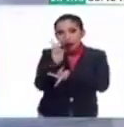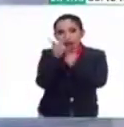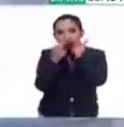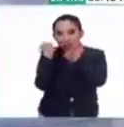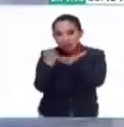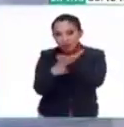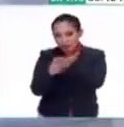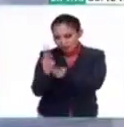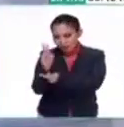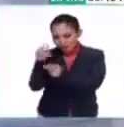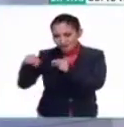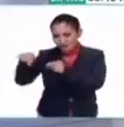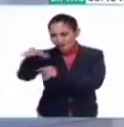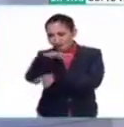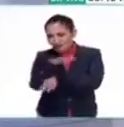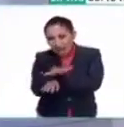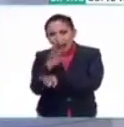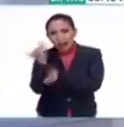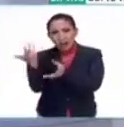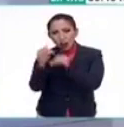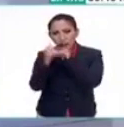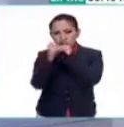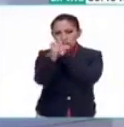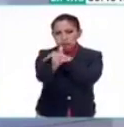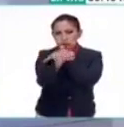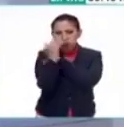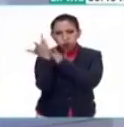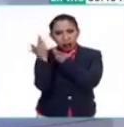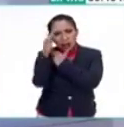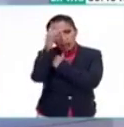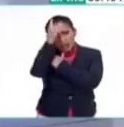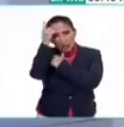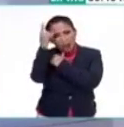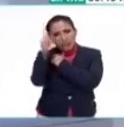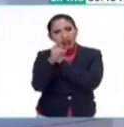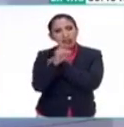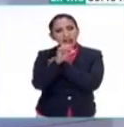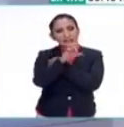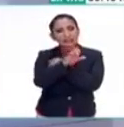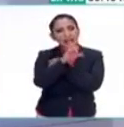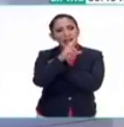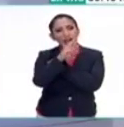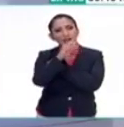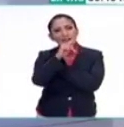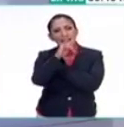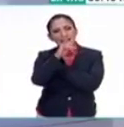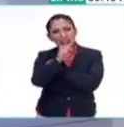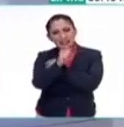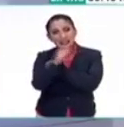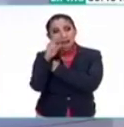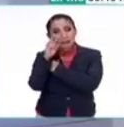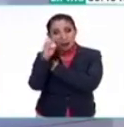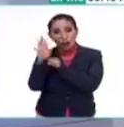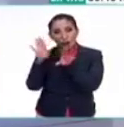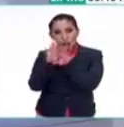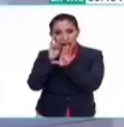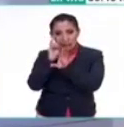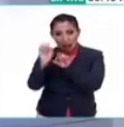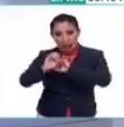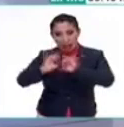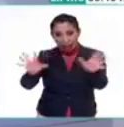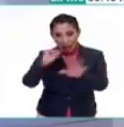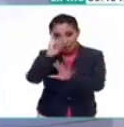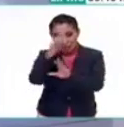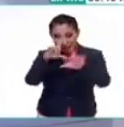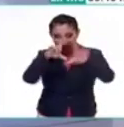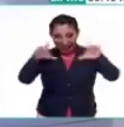desértica, de serófitas. Entonces, tenemos, vean ahí cómo se ve muy claramente en la